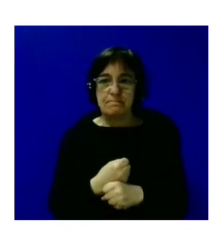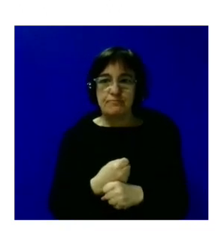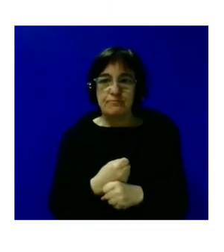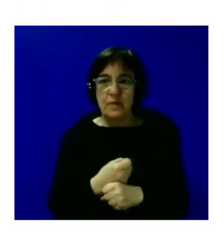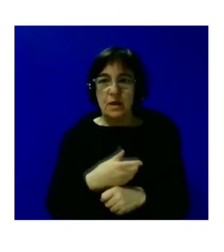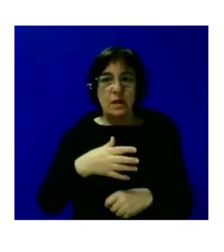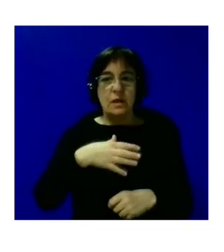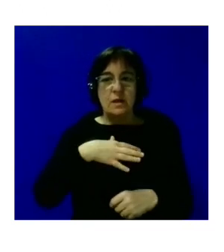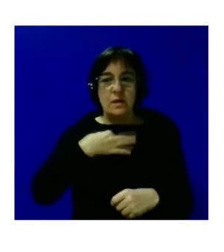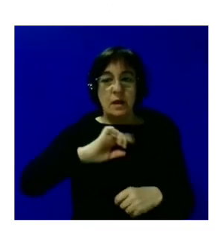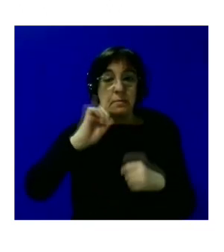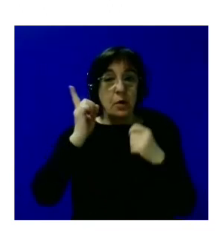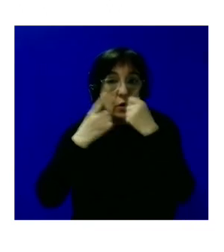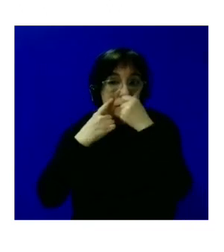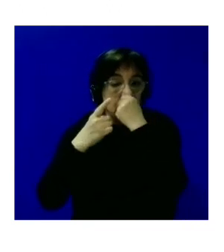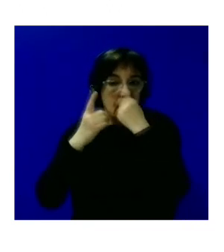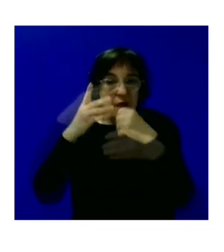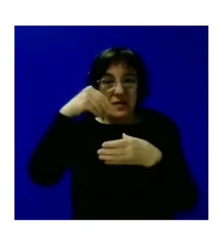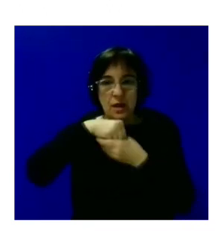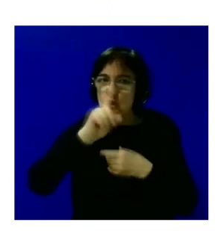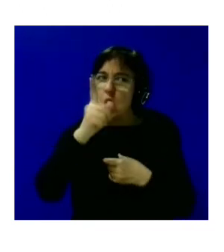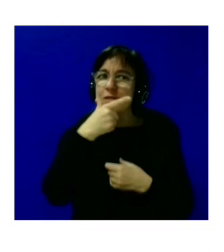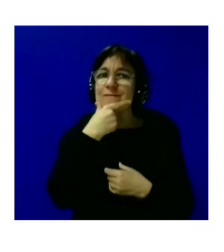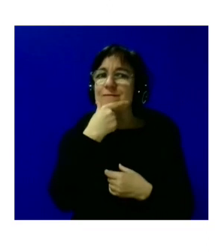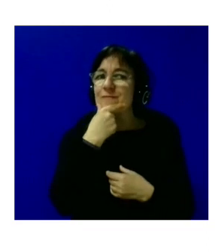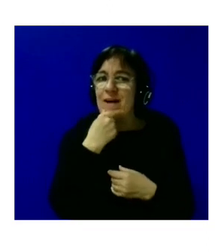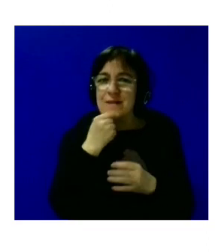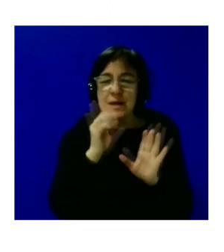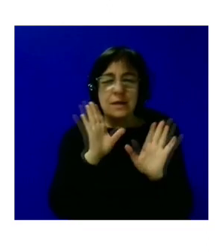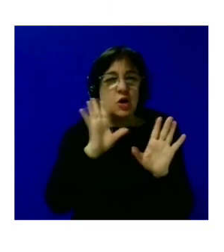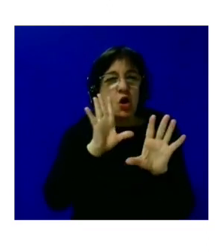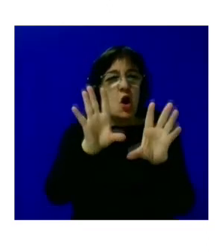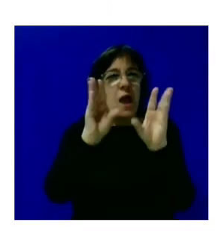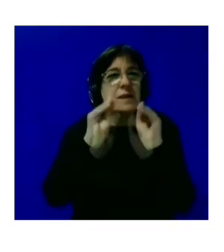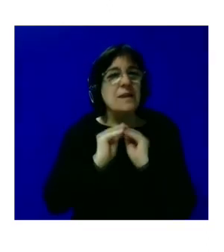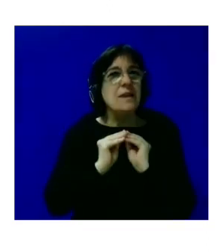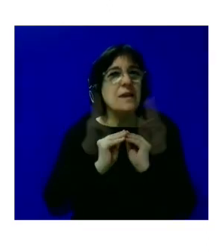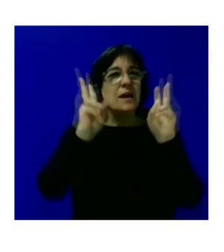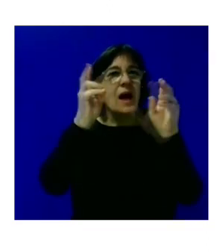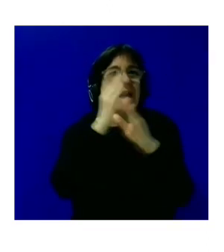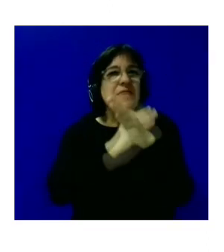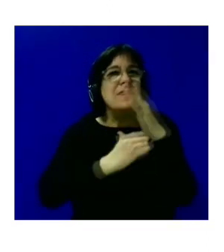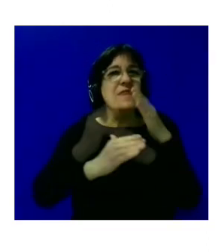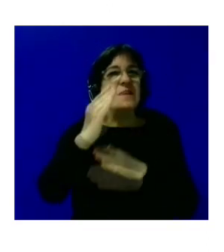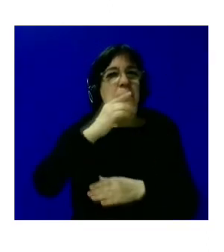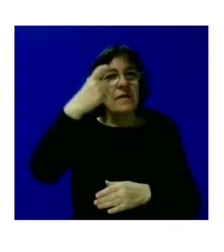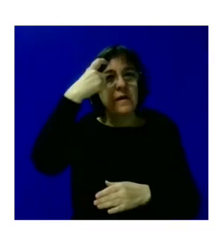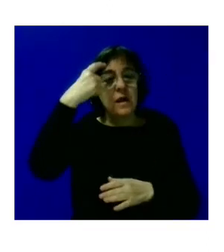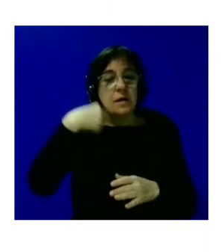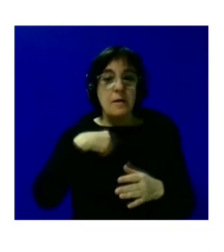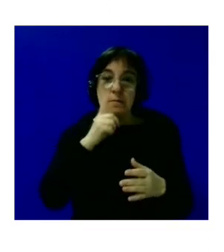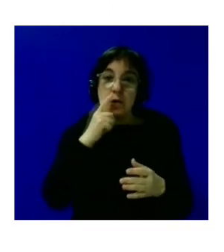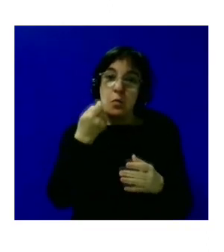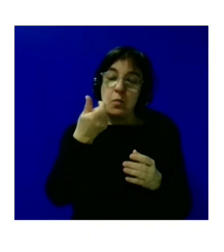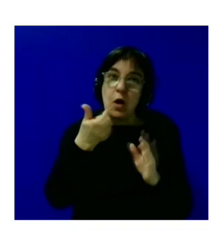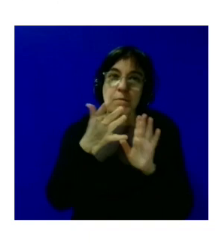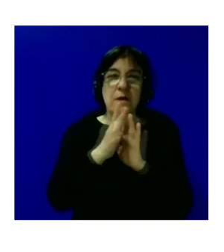somos capaces de detectar dentro no es tan fácil no sé lo que se entiende muy bien por discapacidad intelectual me consuela un poco hablar también